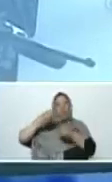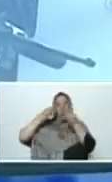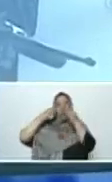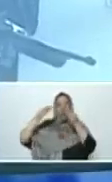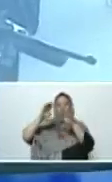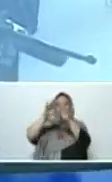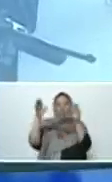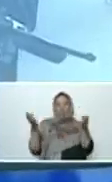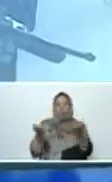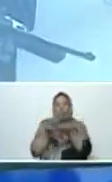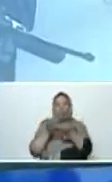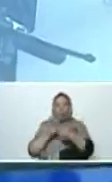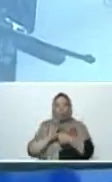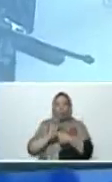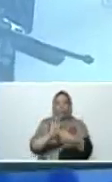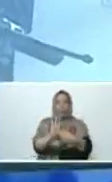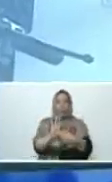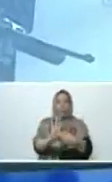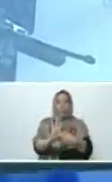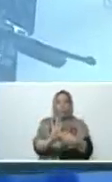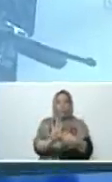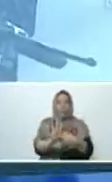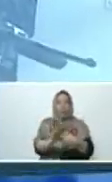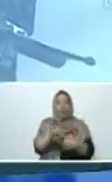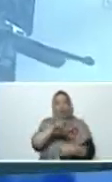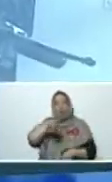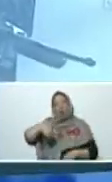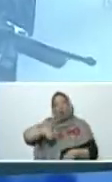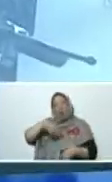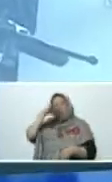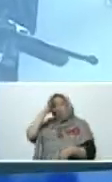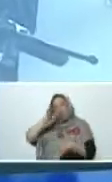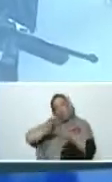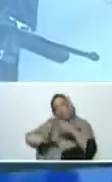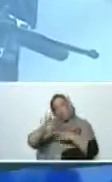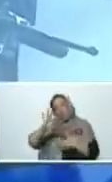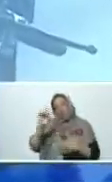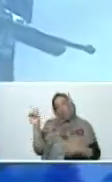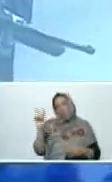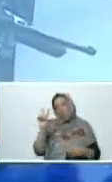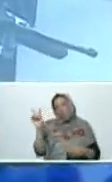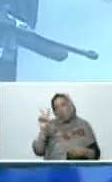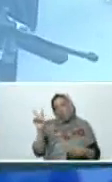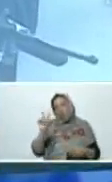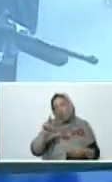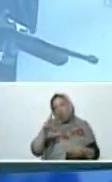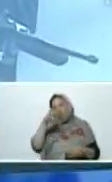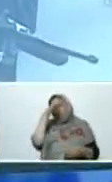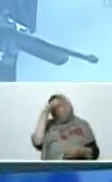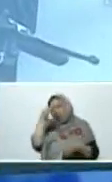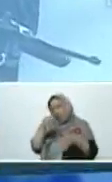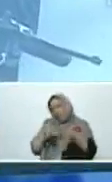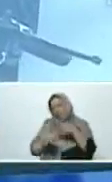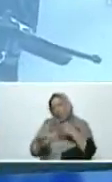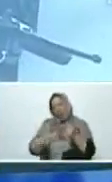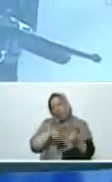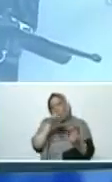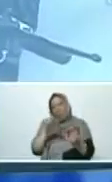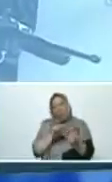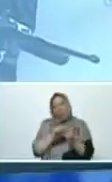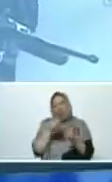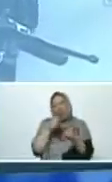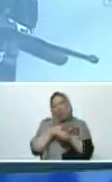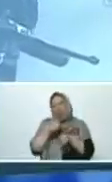Venezuela. Venezuela, yo siempre les digo, hay que tener fe en nuestra patria. Fe absoluta. En la capacidad de